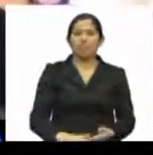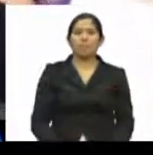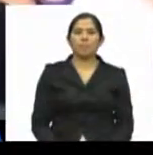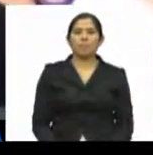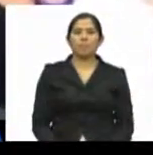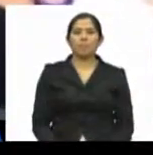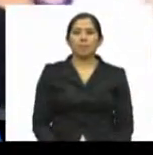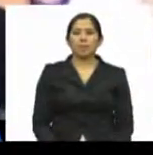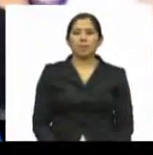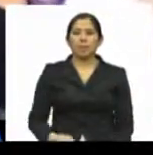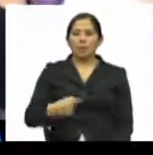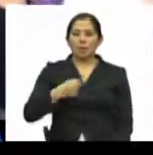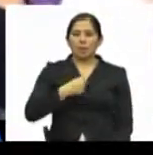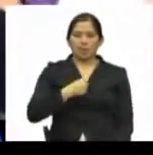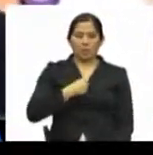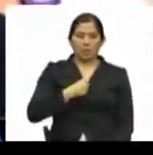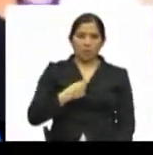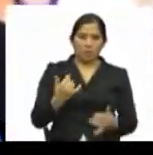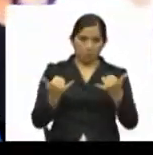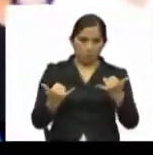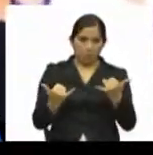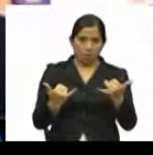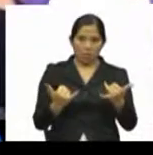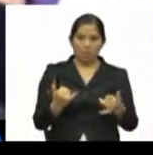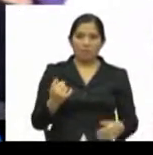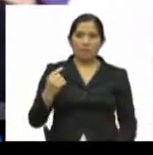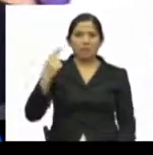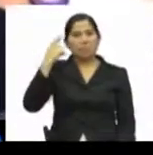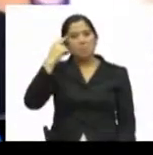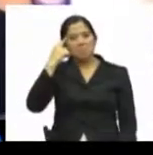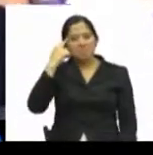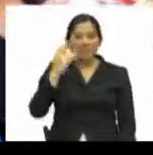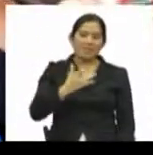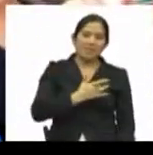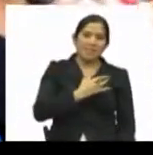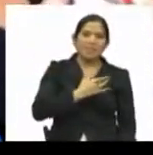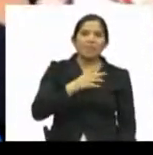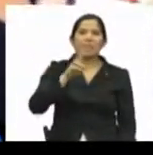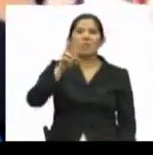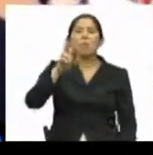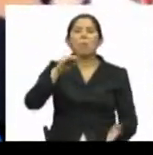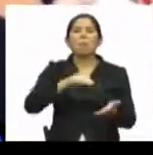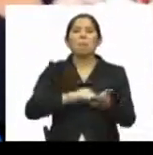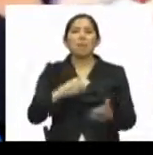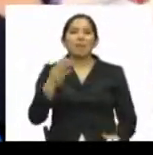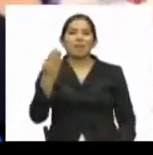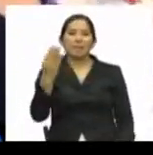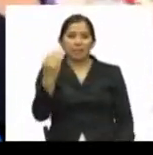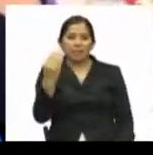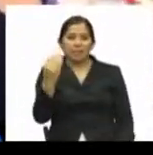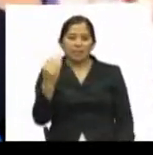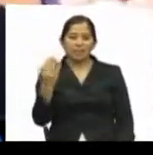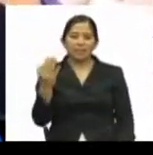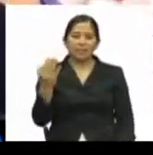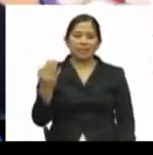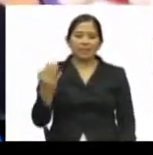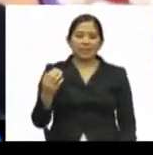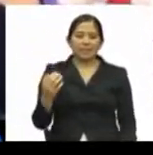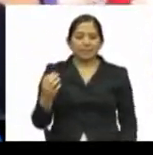Lo que yo siento en el día de las elecciones de 2014 es una mezcla de nostalgia,